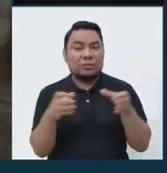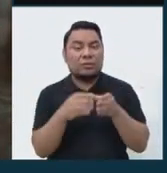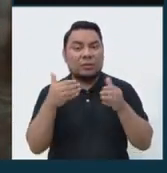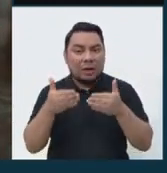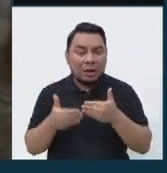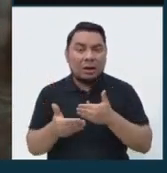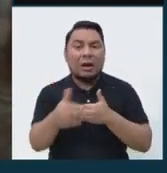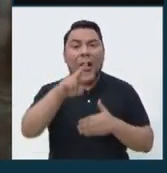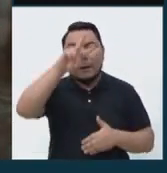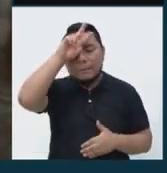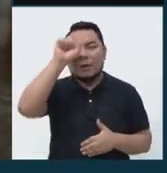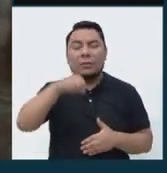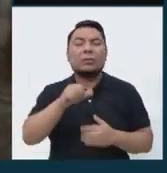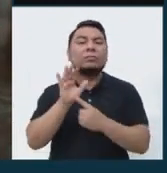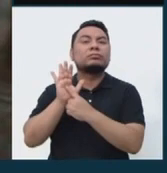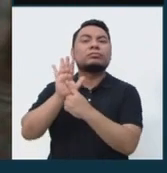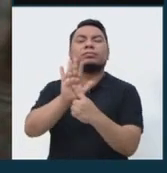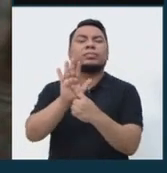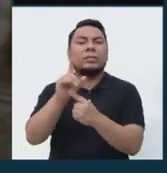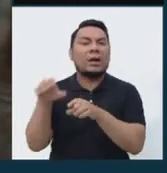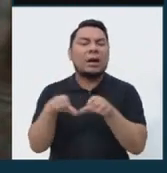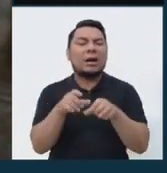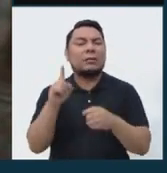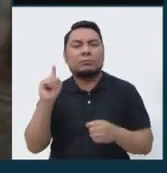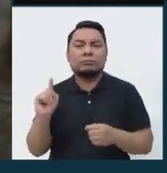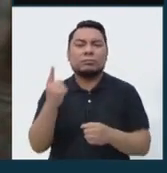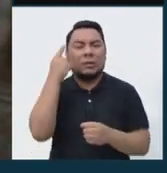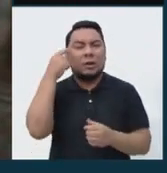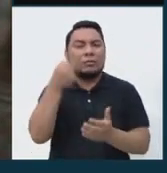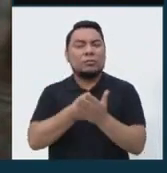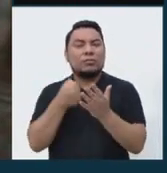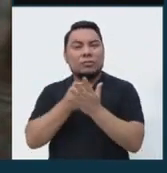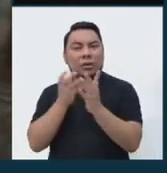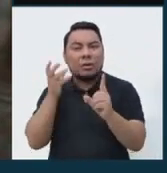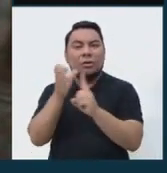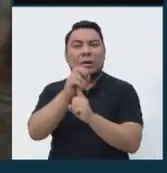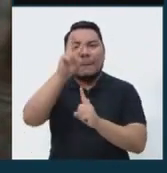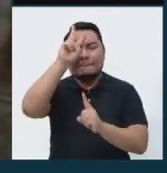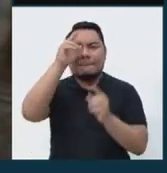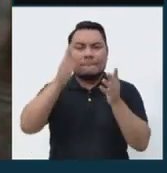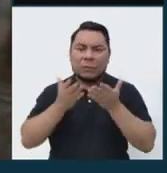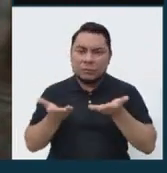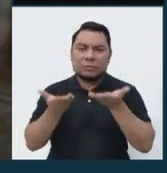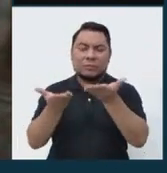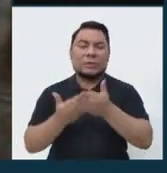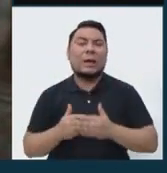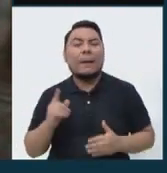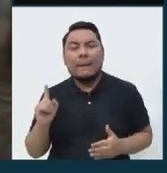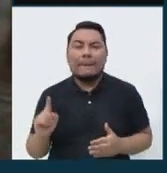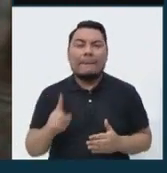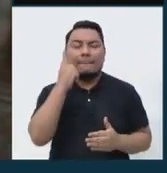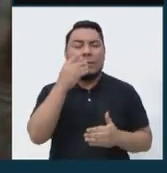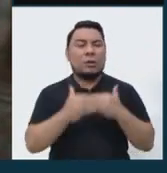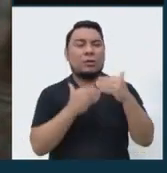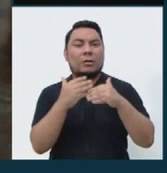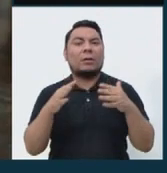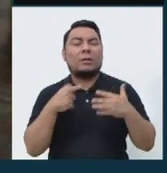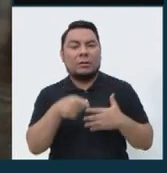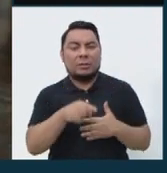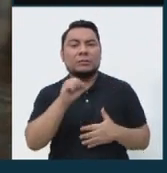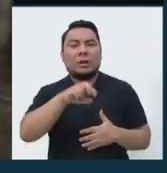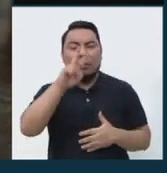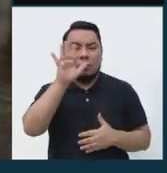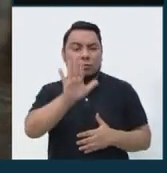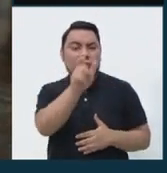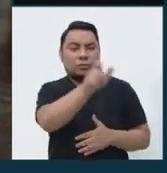llevando al Perú como bandera y como doctrina y la conquista del Perú por los peruanos. La mayor riqueza que tiene un país es su capital